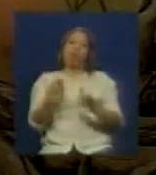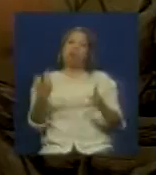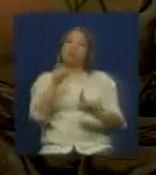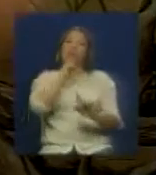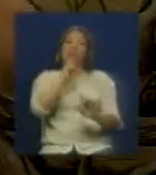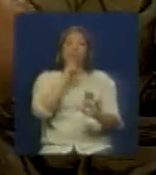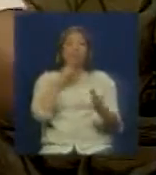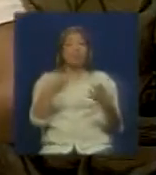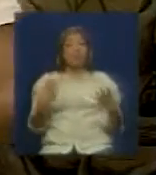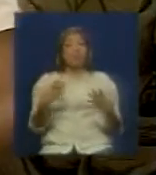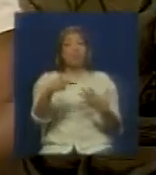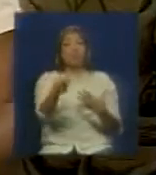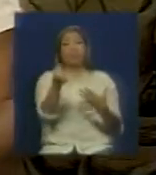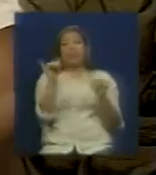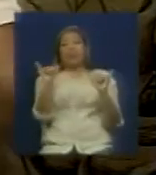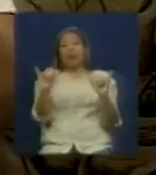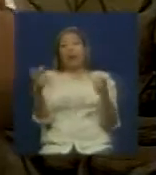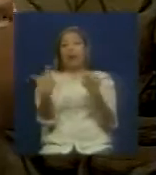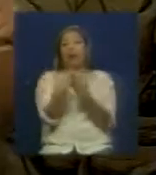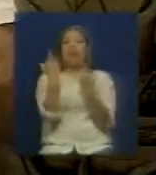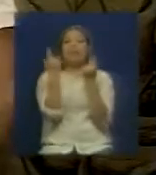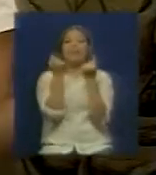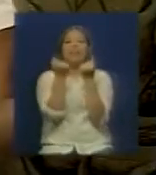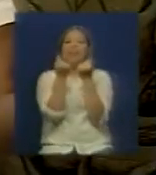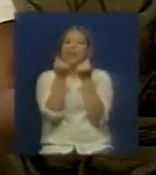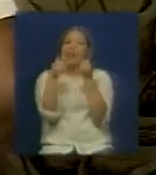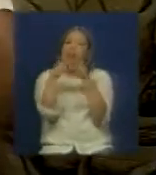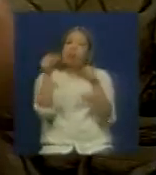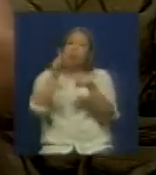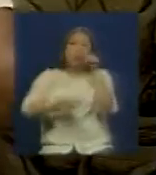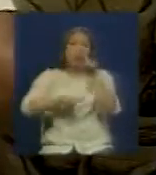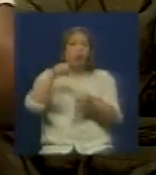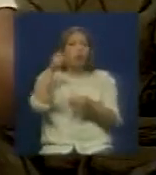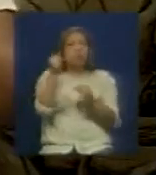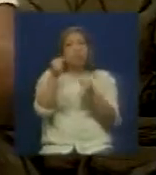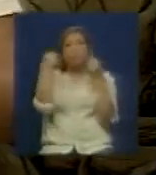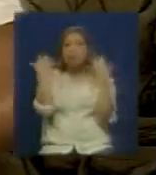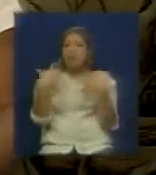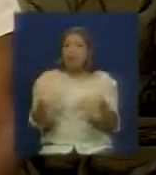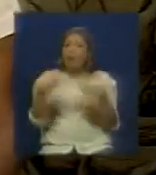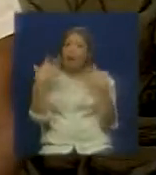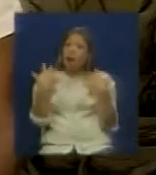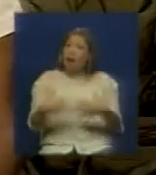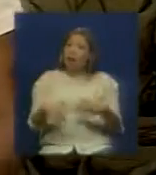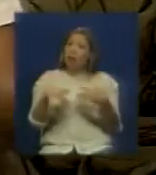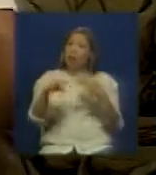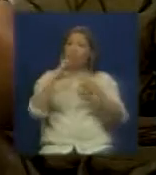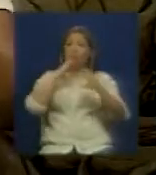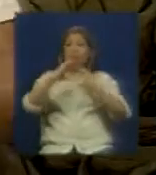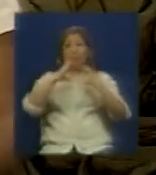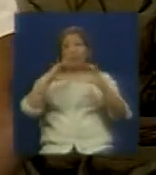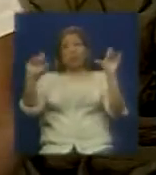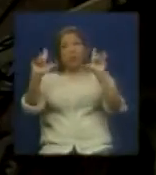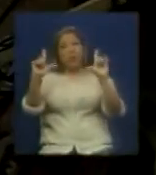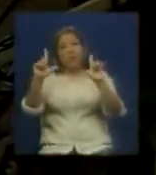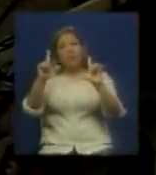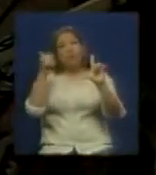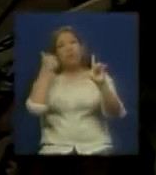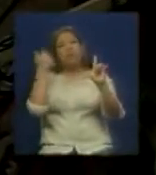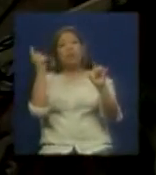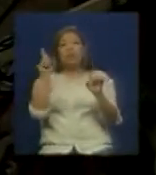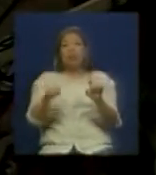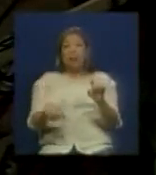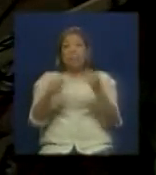fue la misma guerra económica o la mediática a través también de los medios de comunicación. Eso también superó